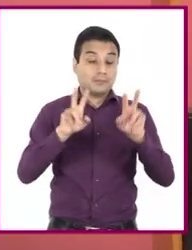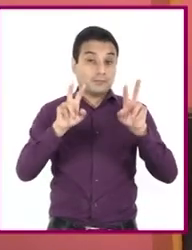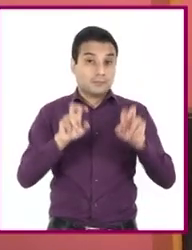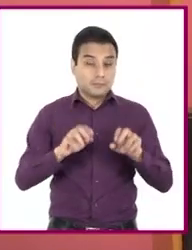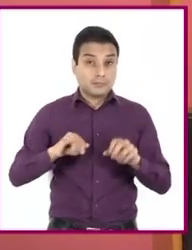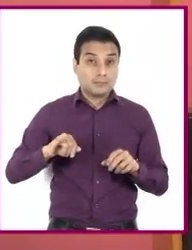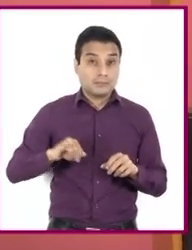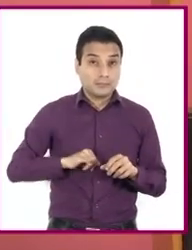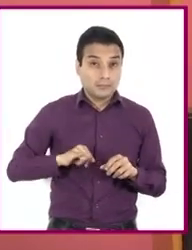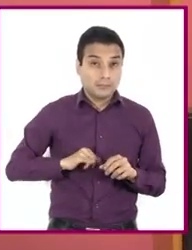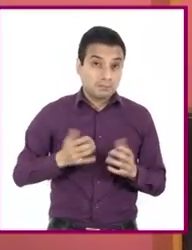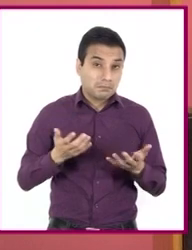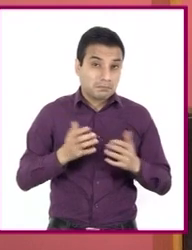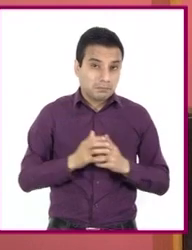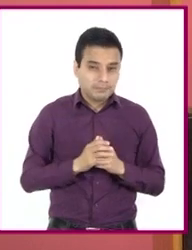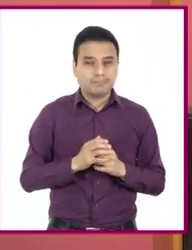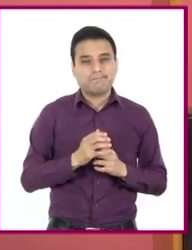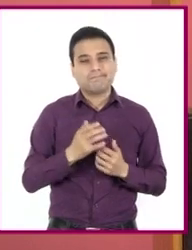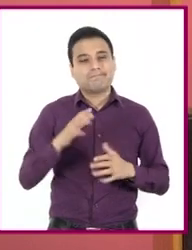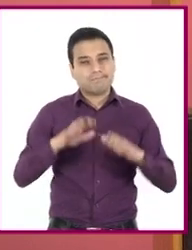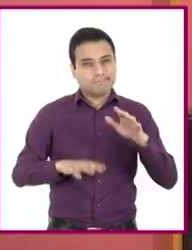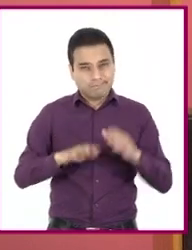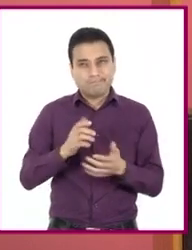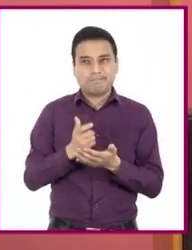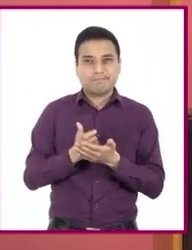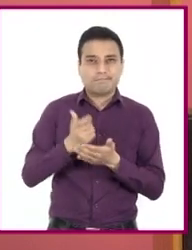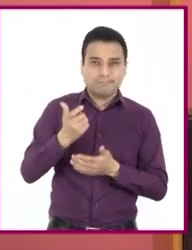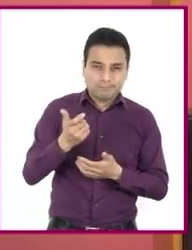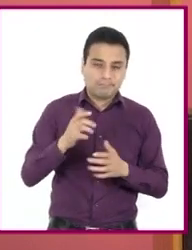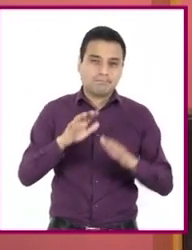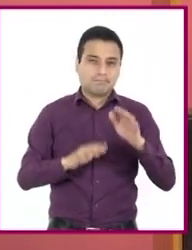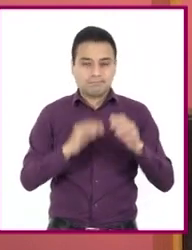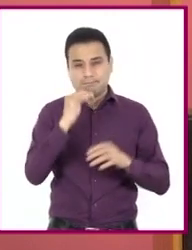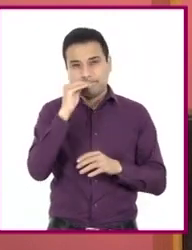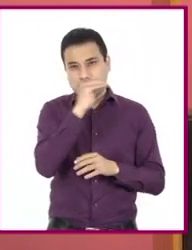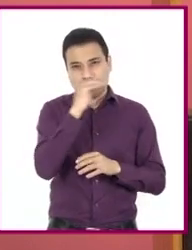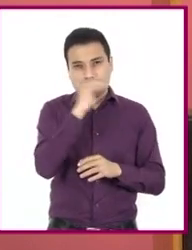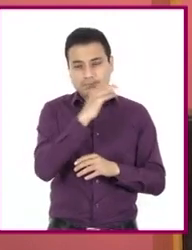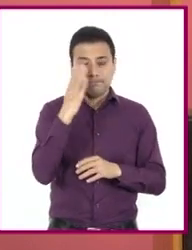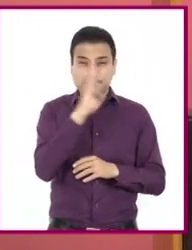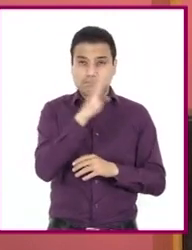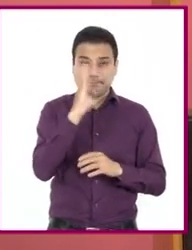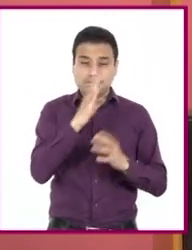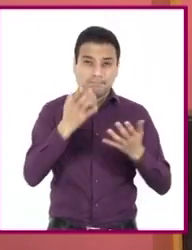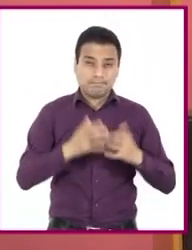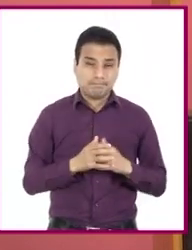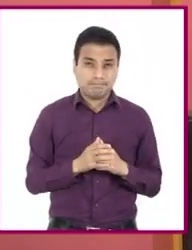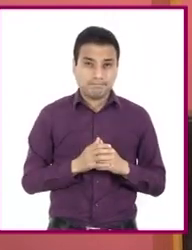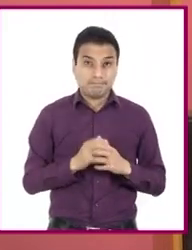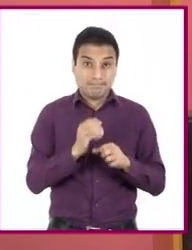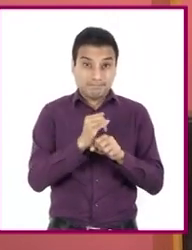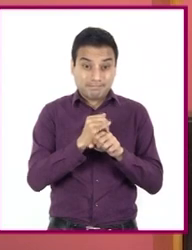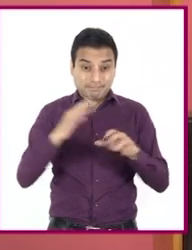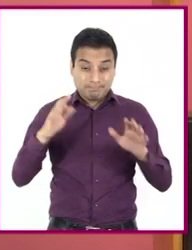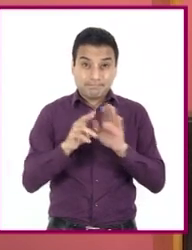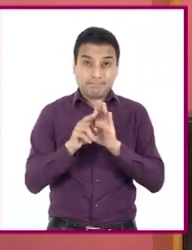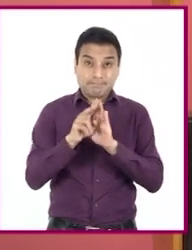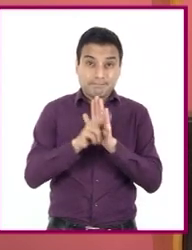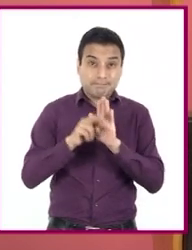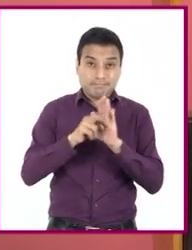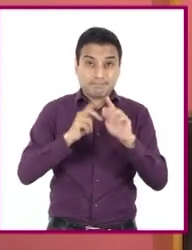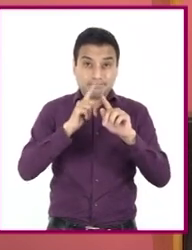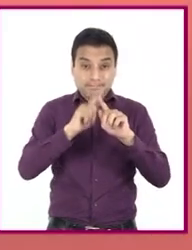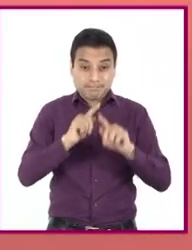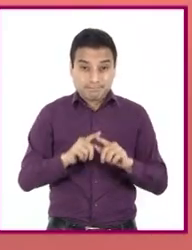es posible que haya que pagar para acceder a ellas, lo cual impide que estos contenidos estén disponibles para un